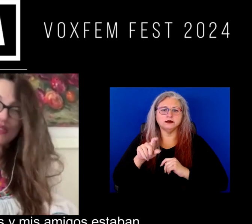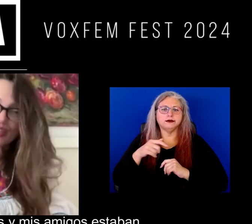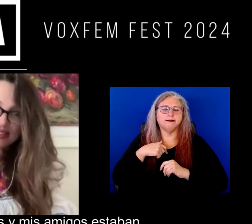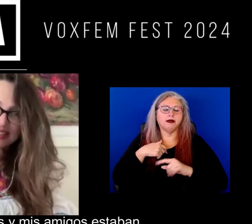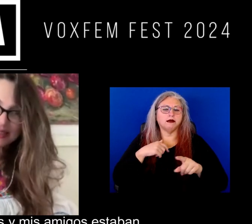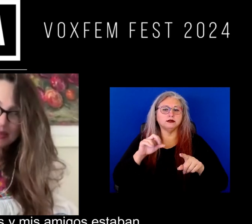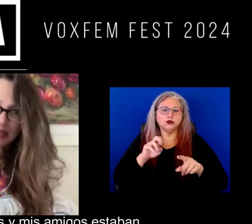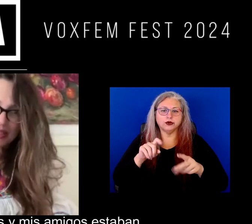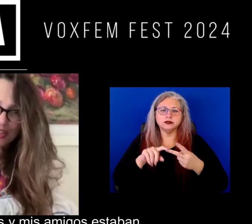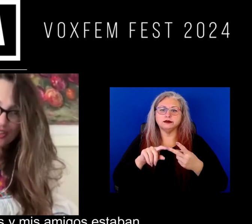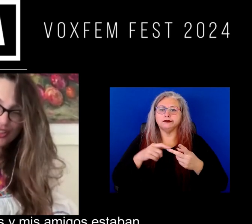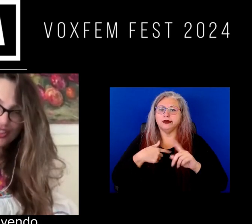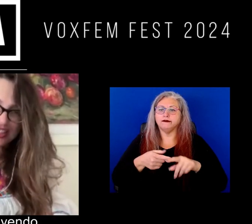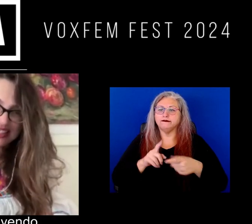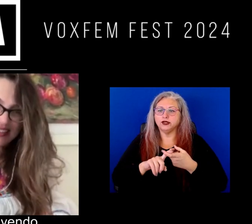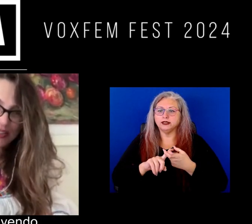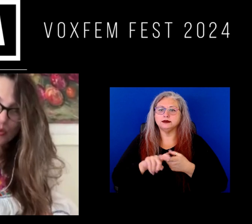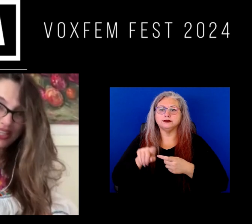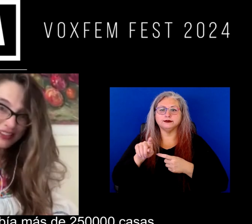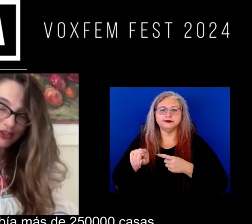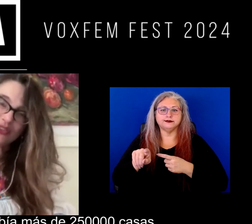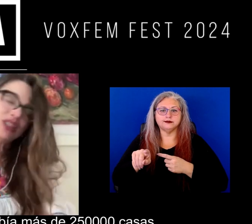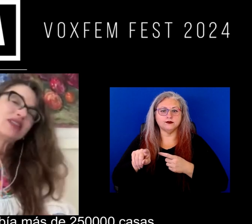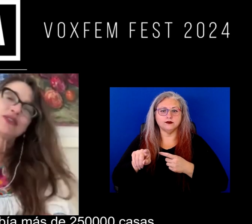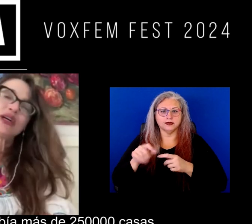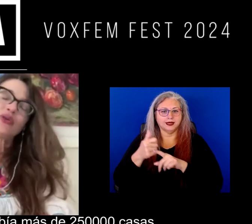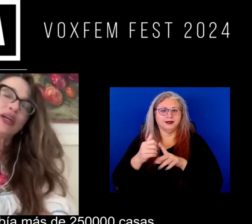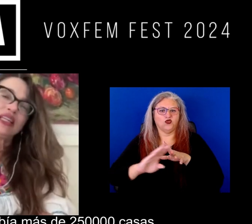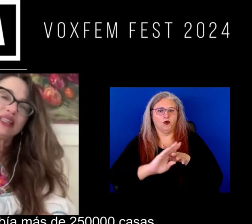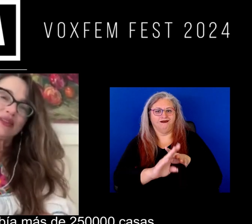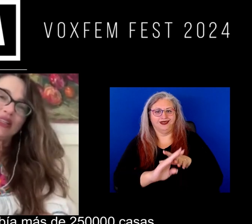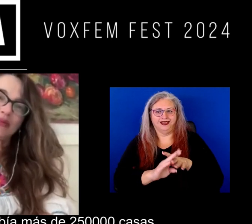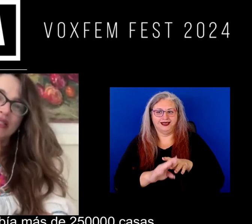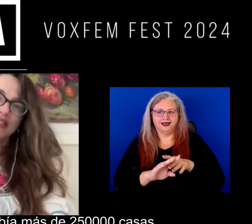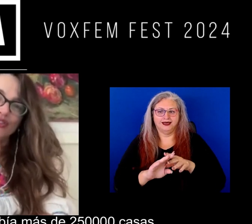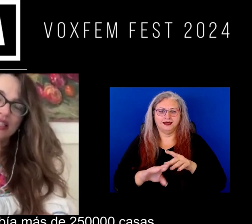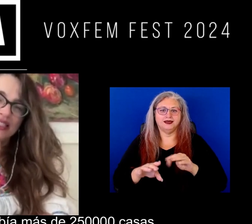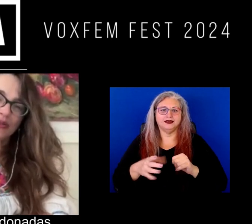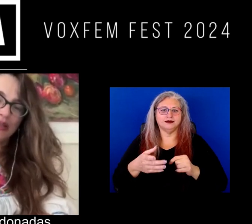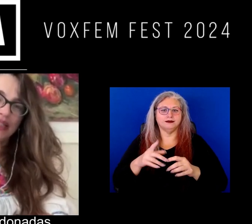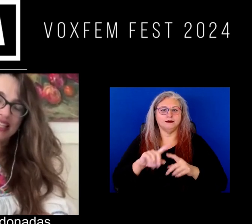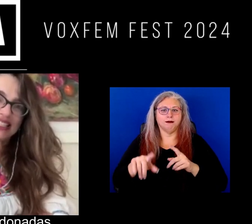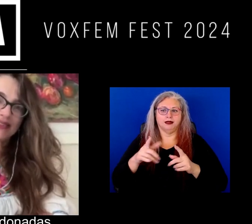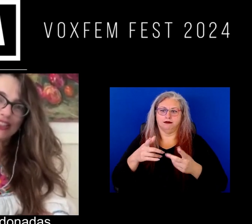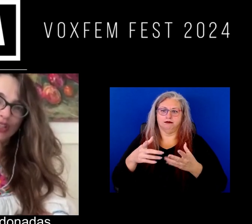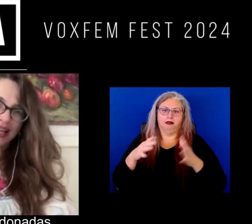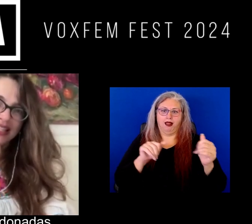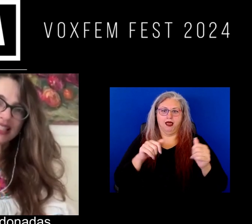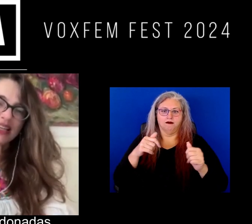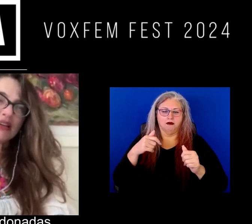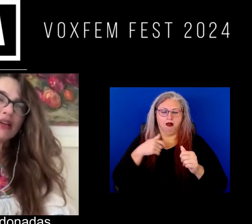mis fuentes y mis amigos estaban huyendo de Ciudad Juárez había más de 250 mil casas